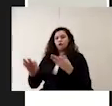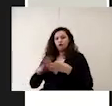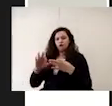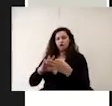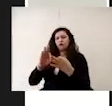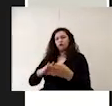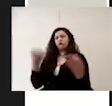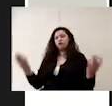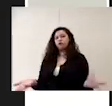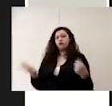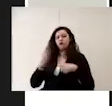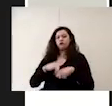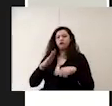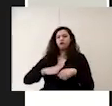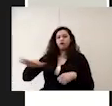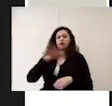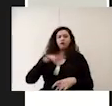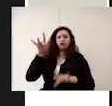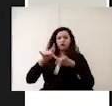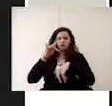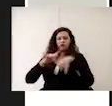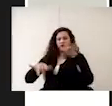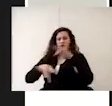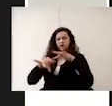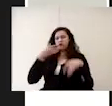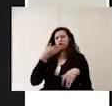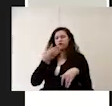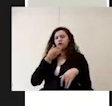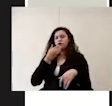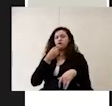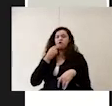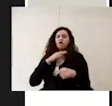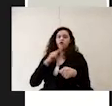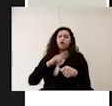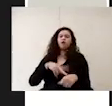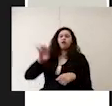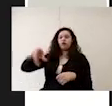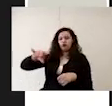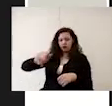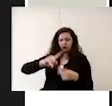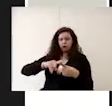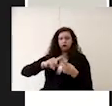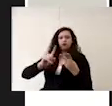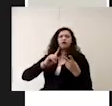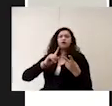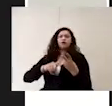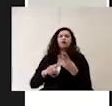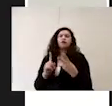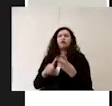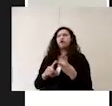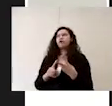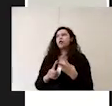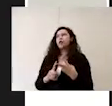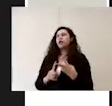particularmente las superficies de contacto de uso común como las llaves los los